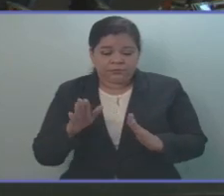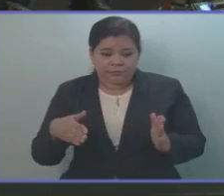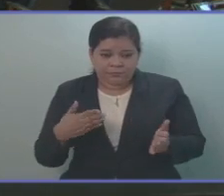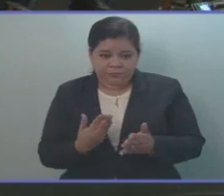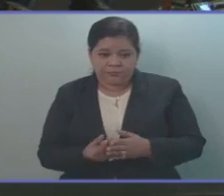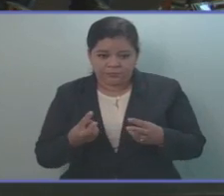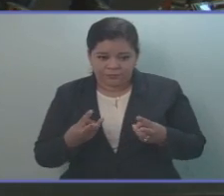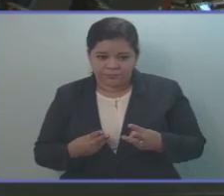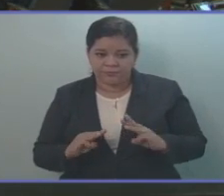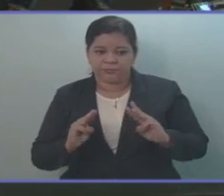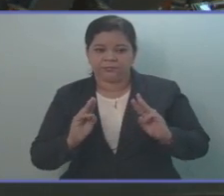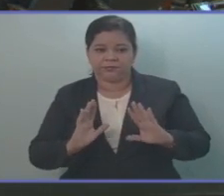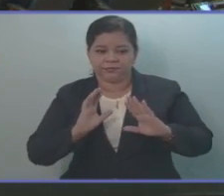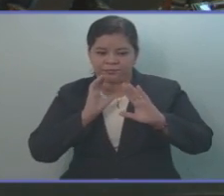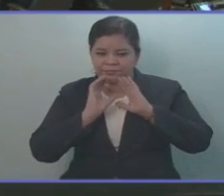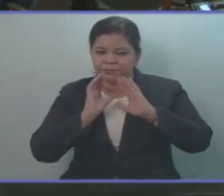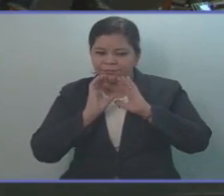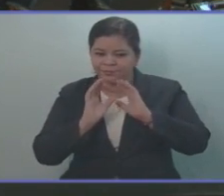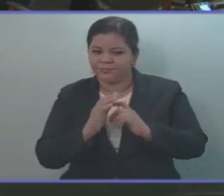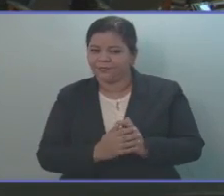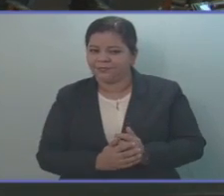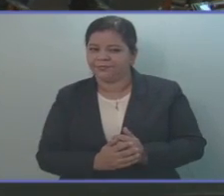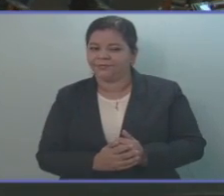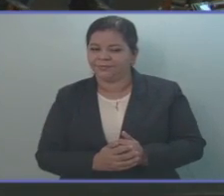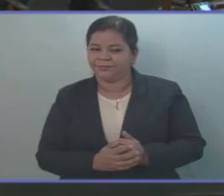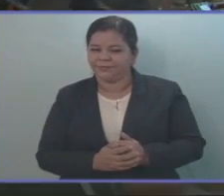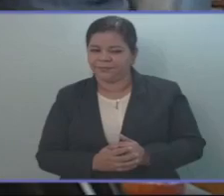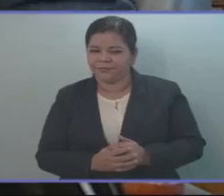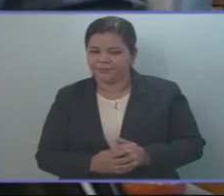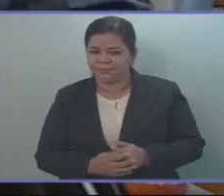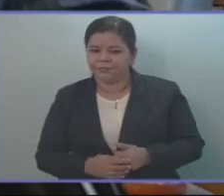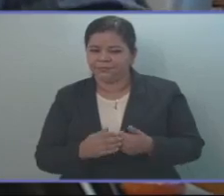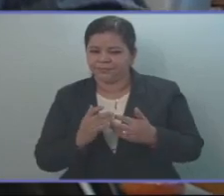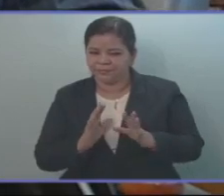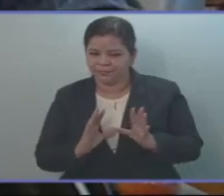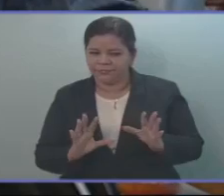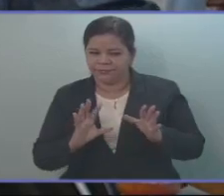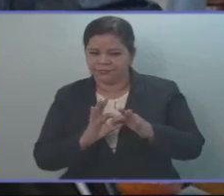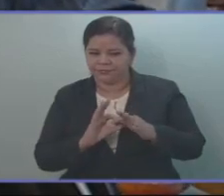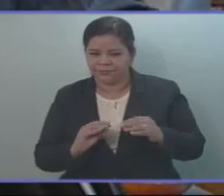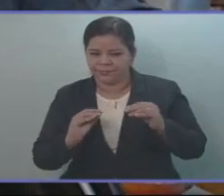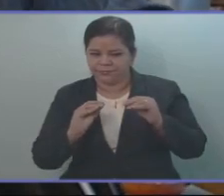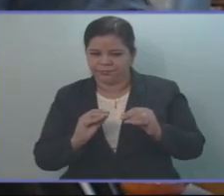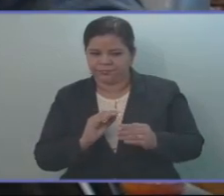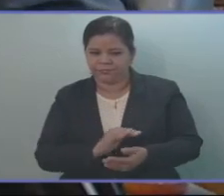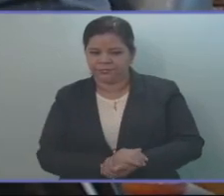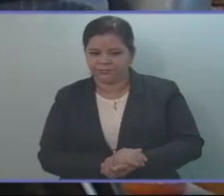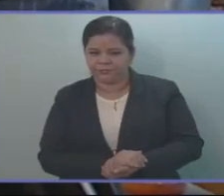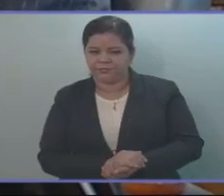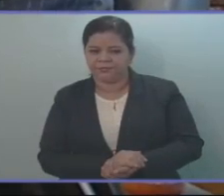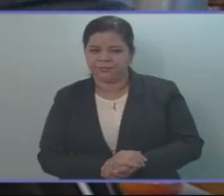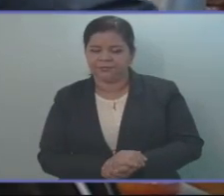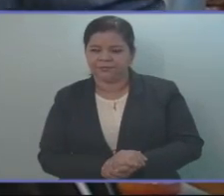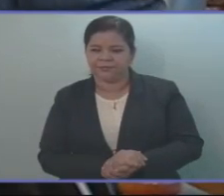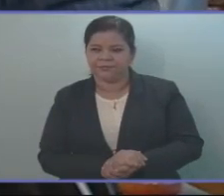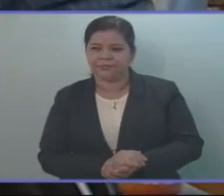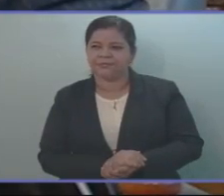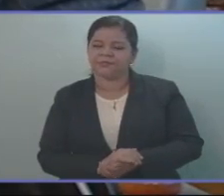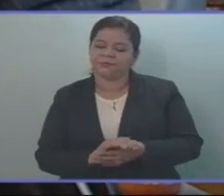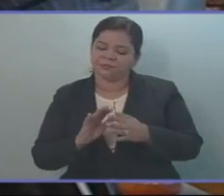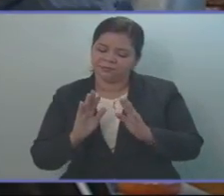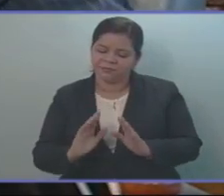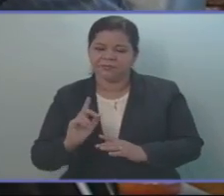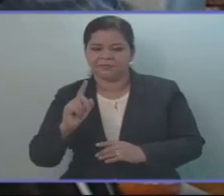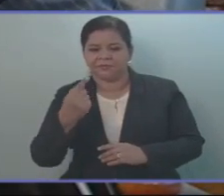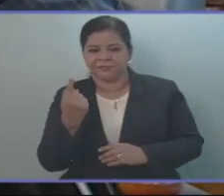comunicación que presentan aquí en la Asamblea y los propios de este cuerpo legislativo. Bueno, en